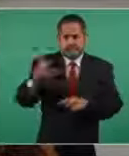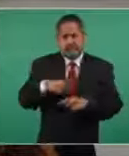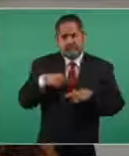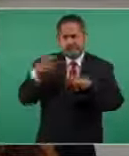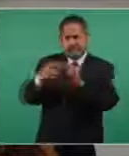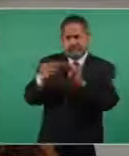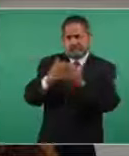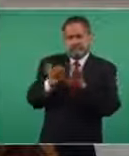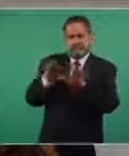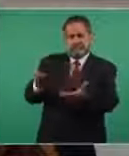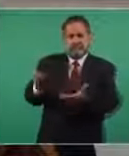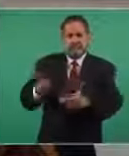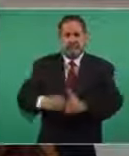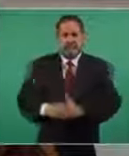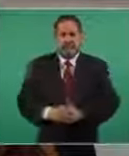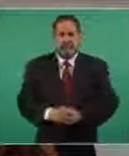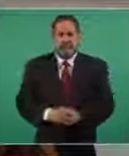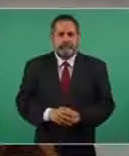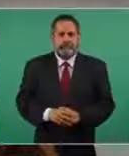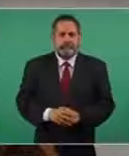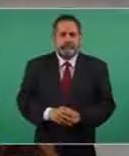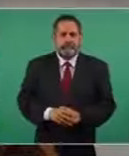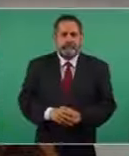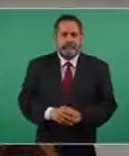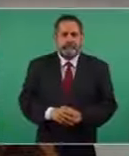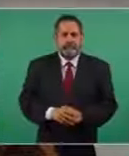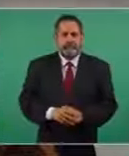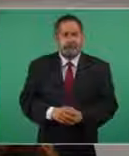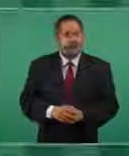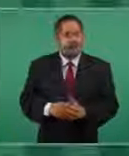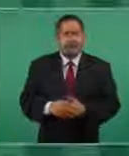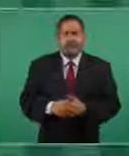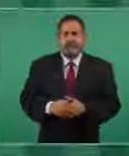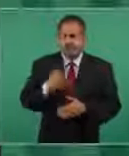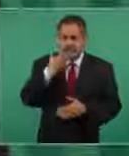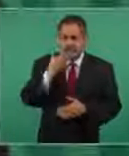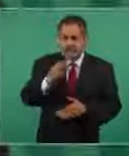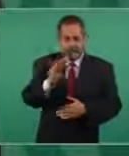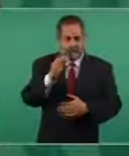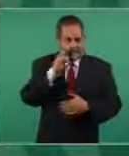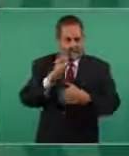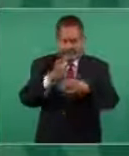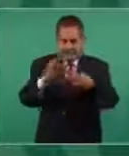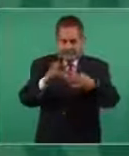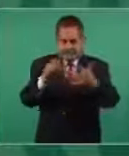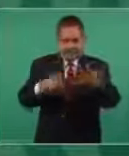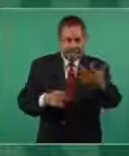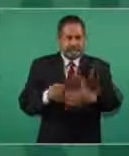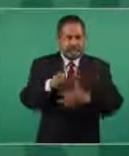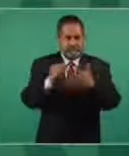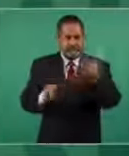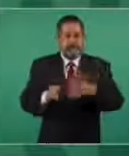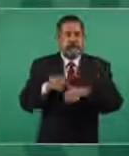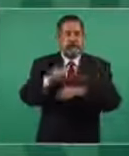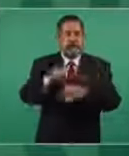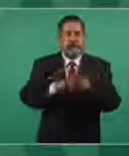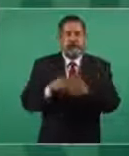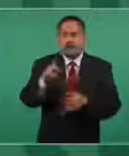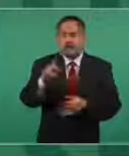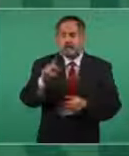planteamientos. De antemano, gracias, como siempre. Muy bien. Vamos viendo, mira, lo de los pescadores. Entonces,